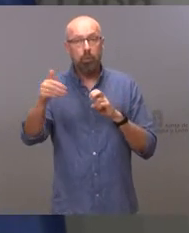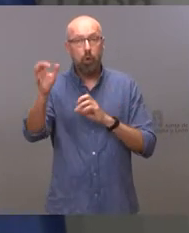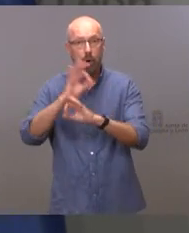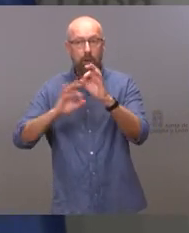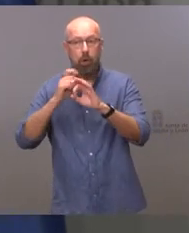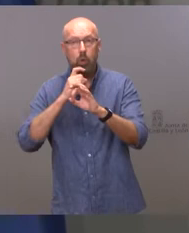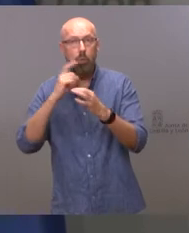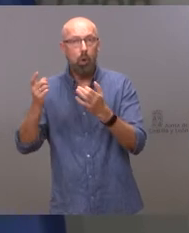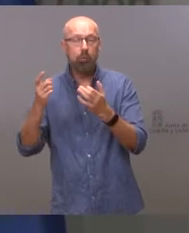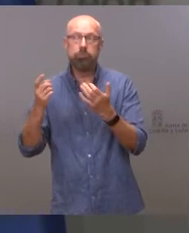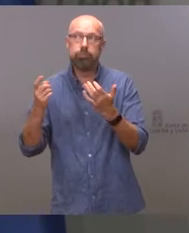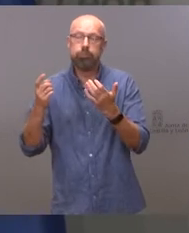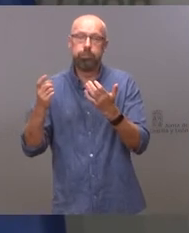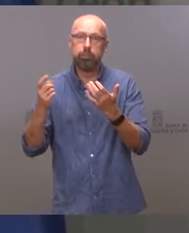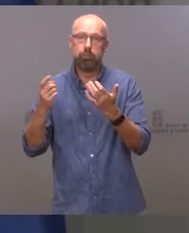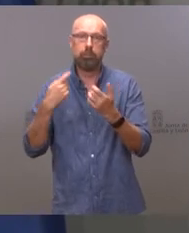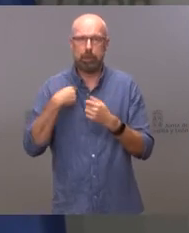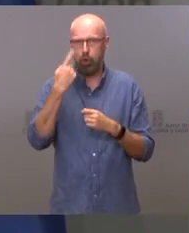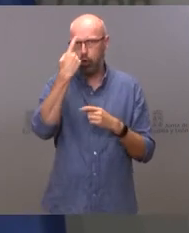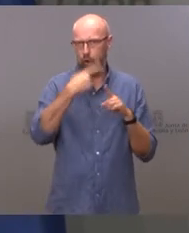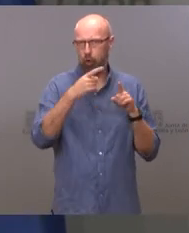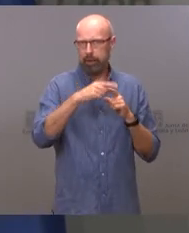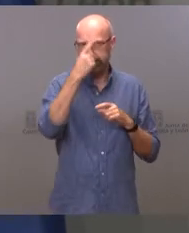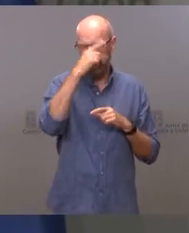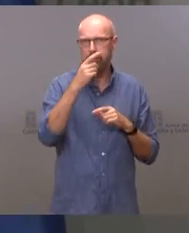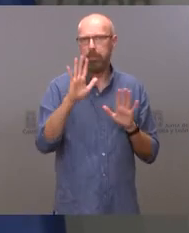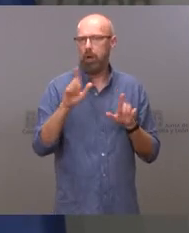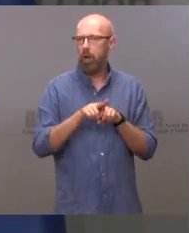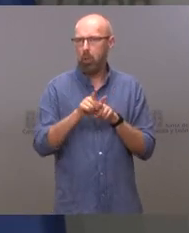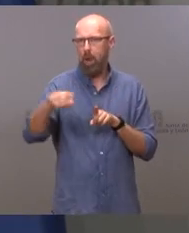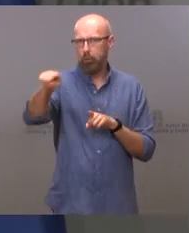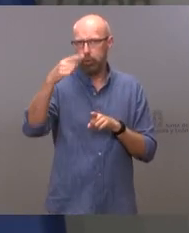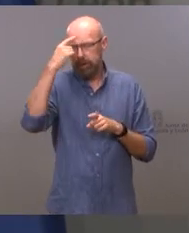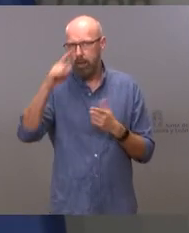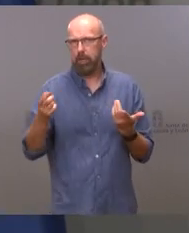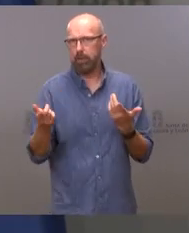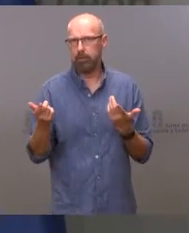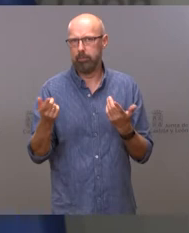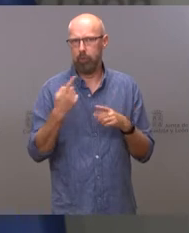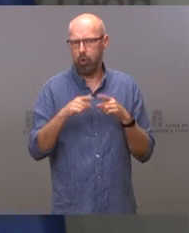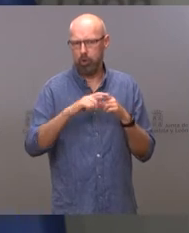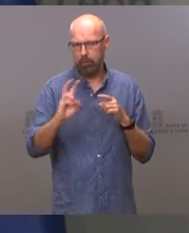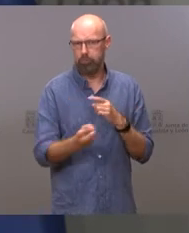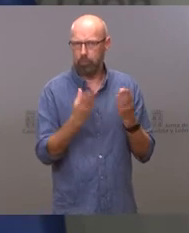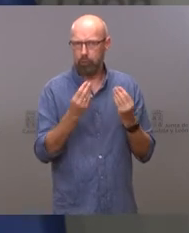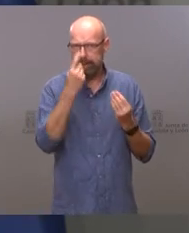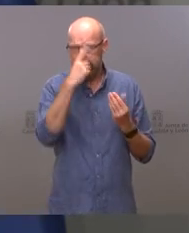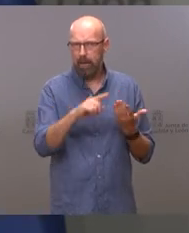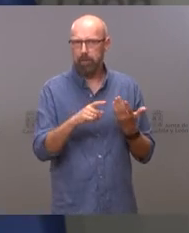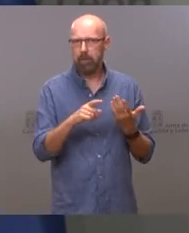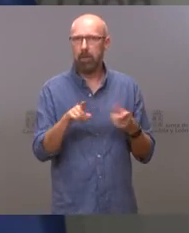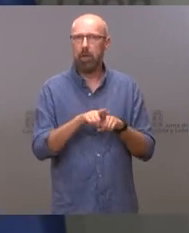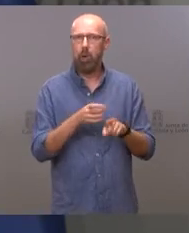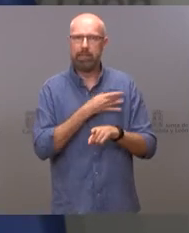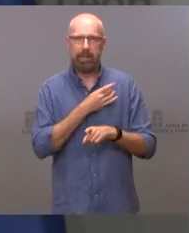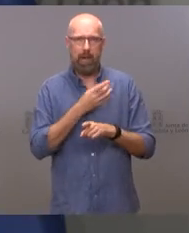saben muchas cosas, pero las saben ustedes también, como las saben el Sindicato de